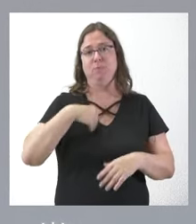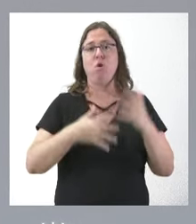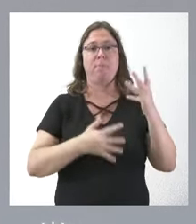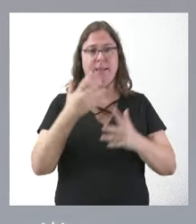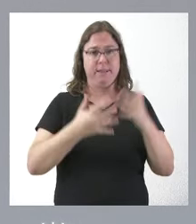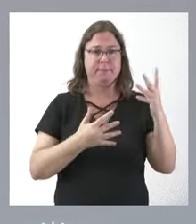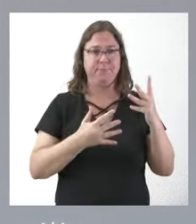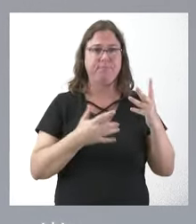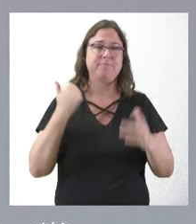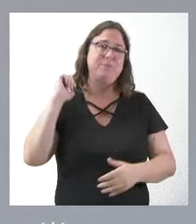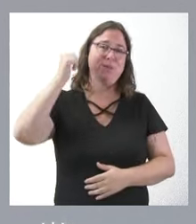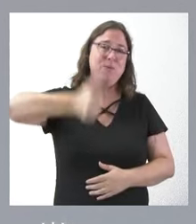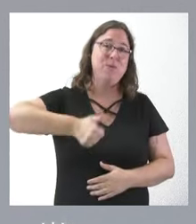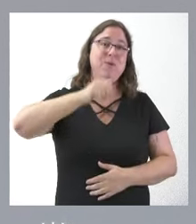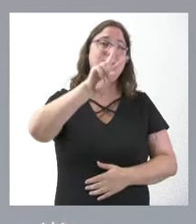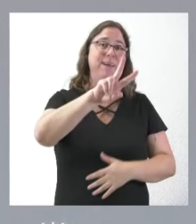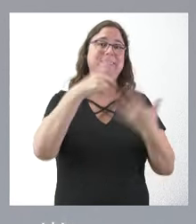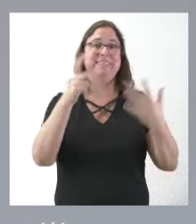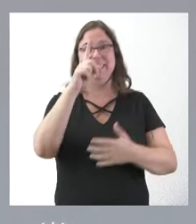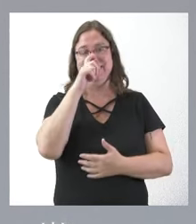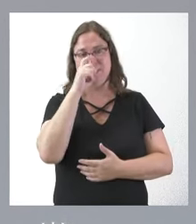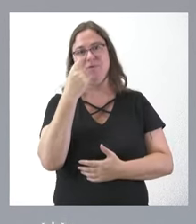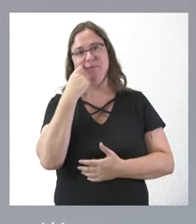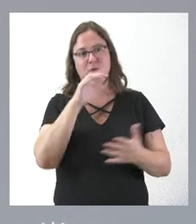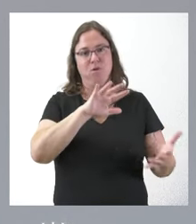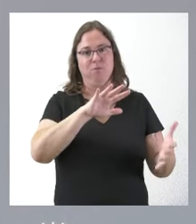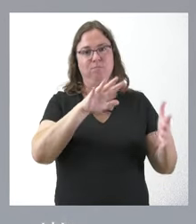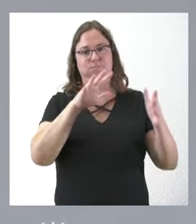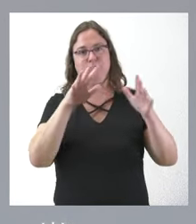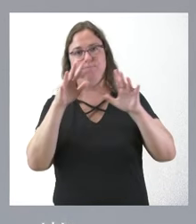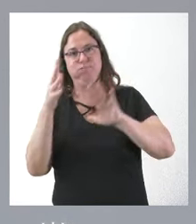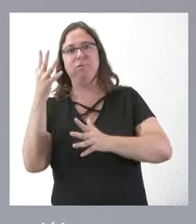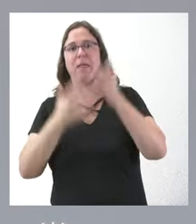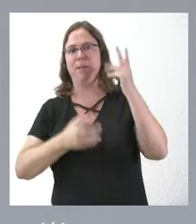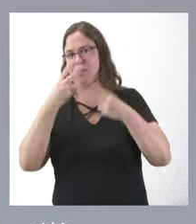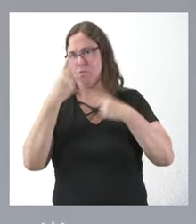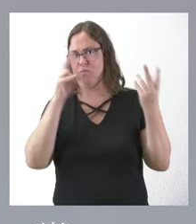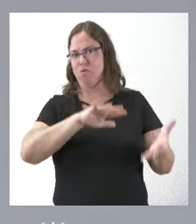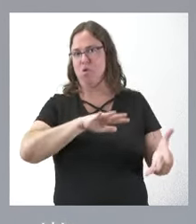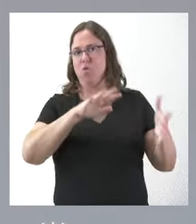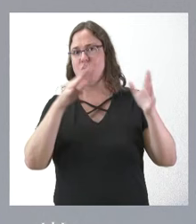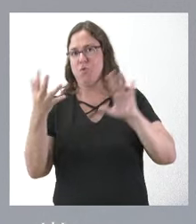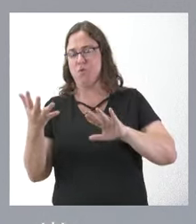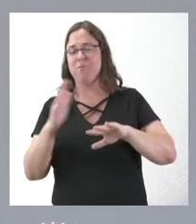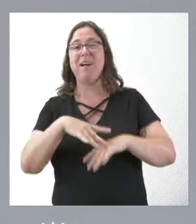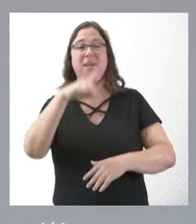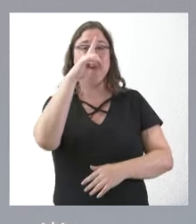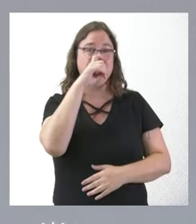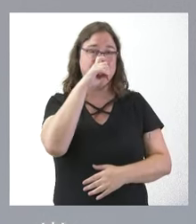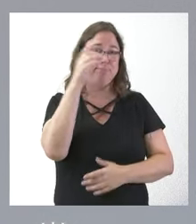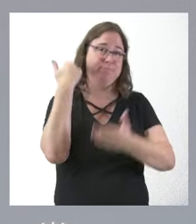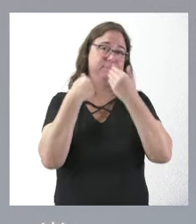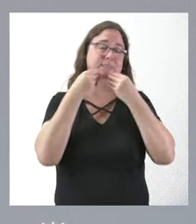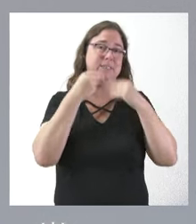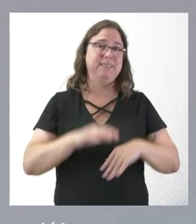Después de 26 años, imagínense lo que se ha transformado la Administración autonómica, por rememorar históricamente,